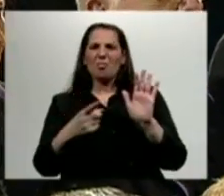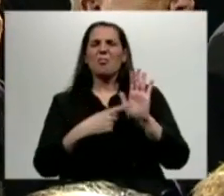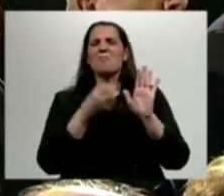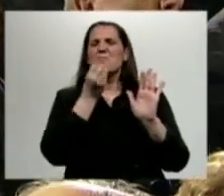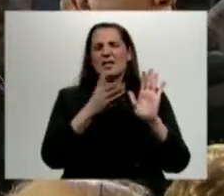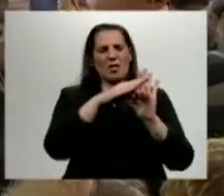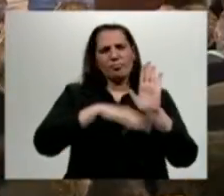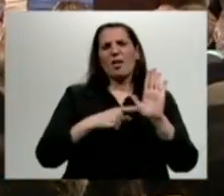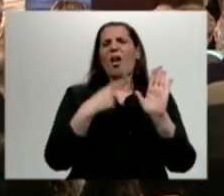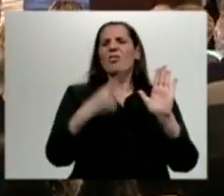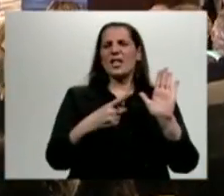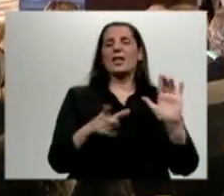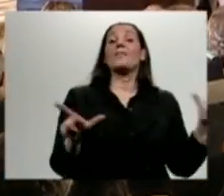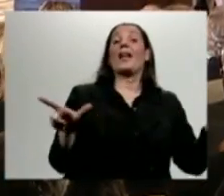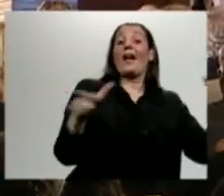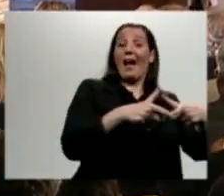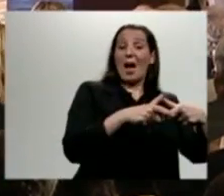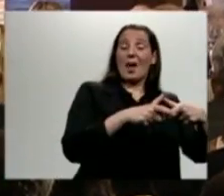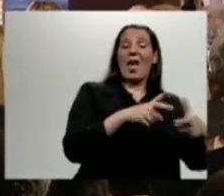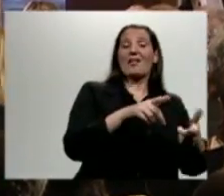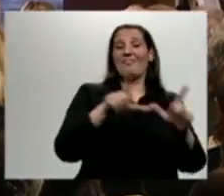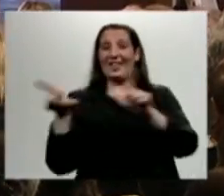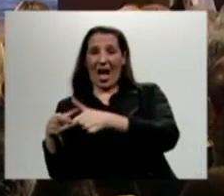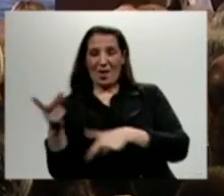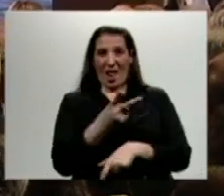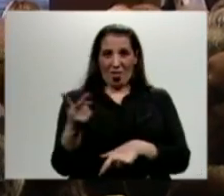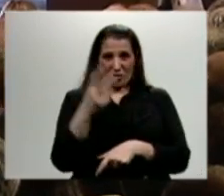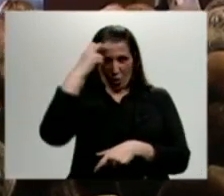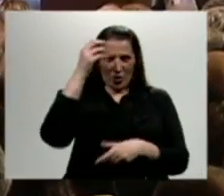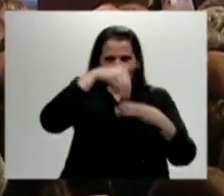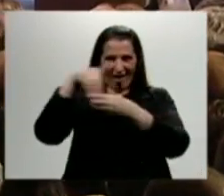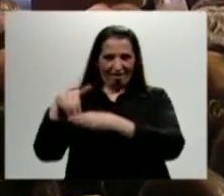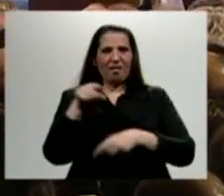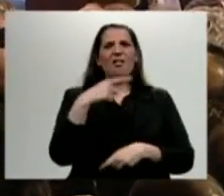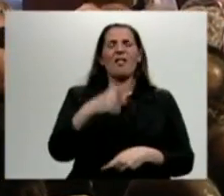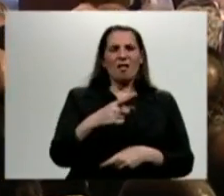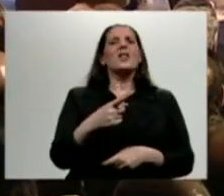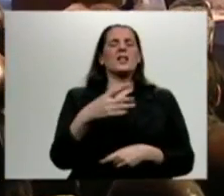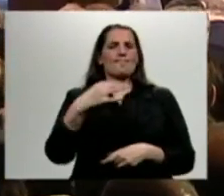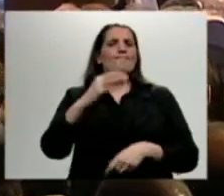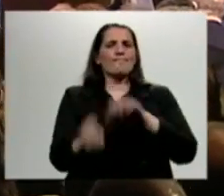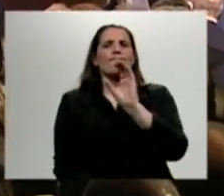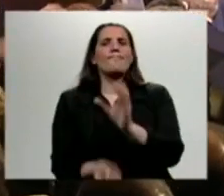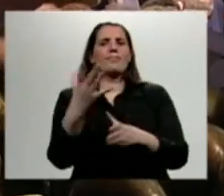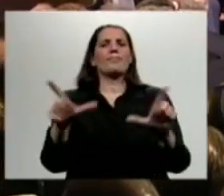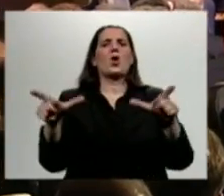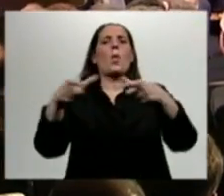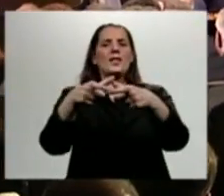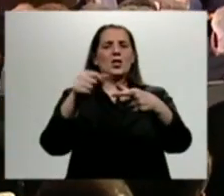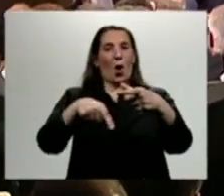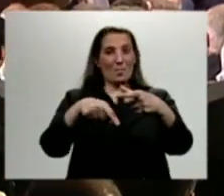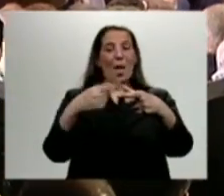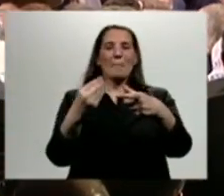de Senadores y Diputados constituyó la Comisión Bicamerar para la Reforma, Actualización